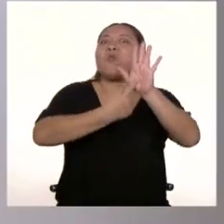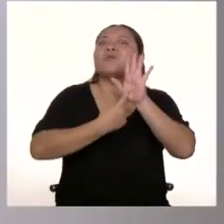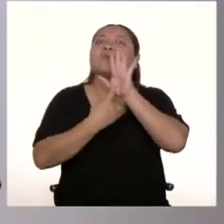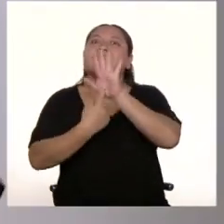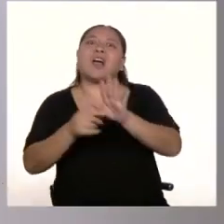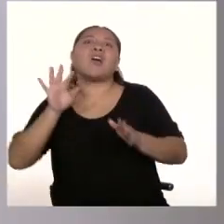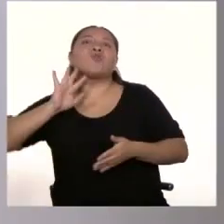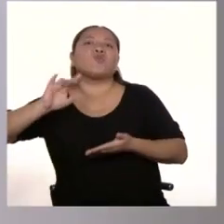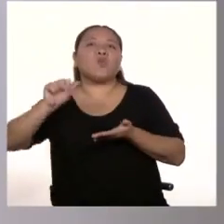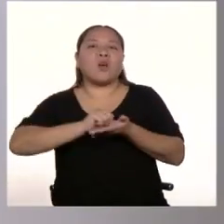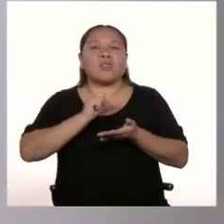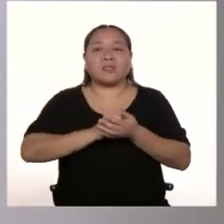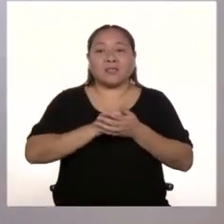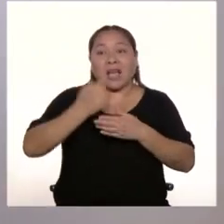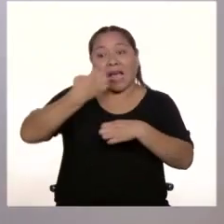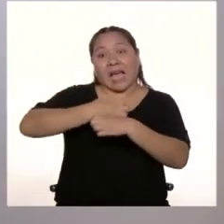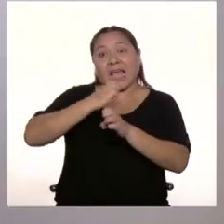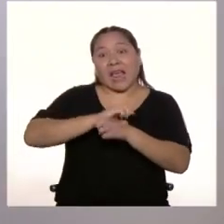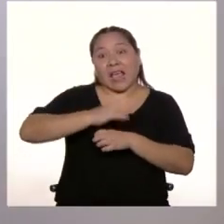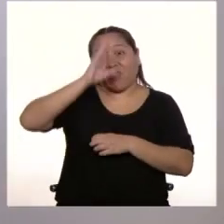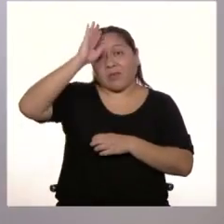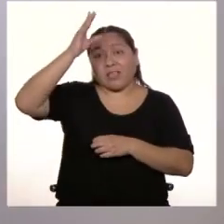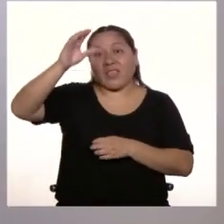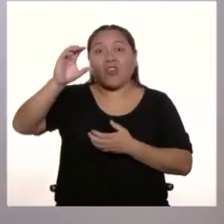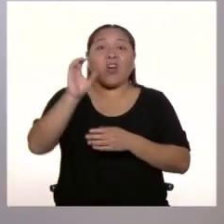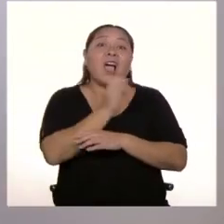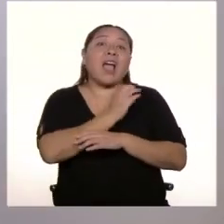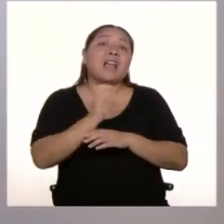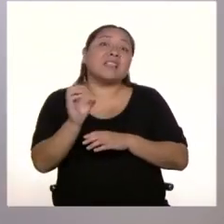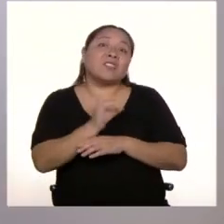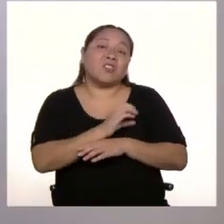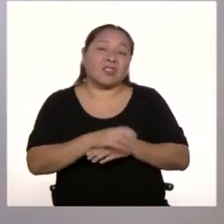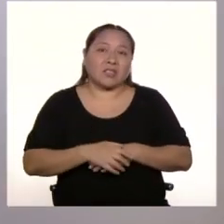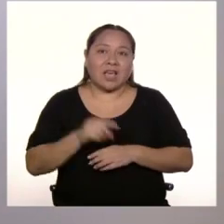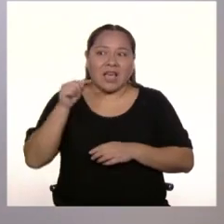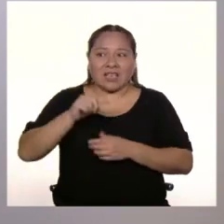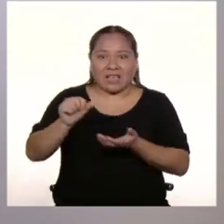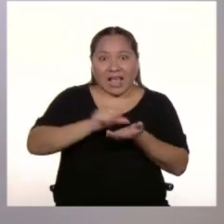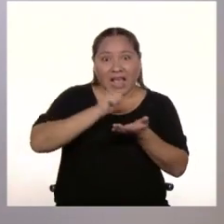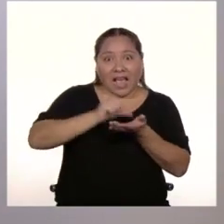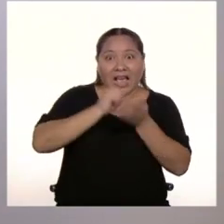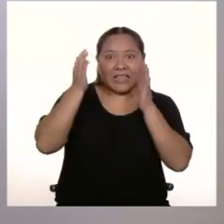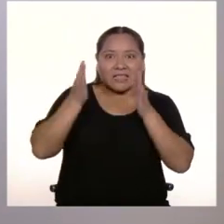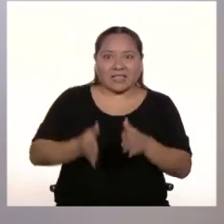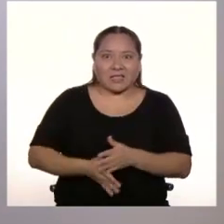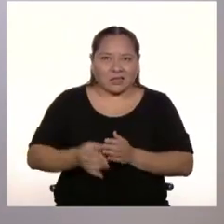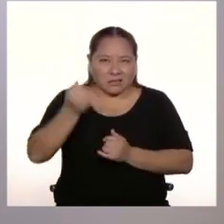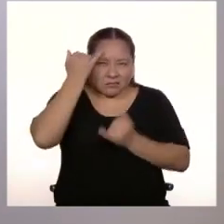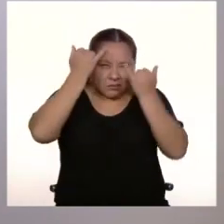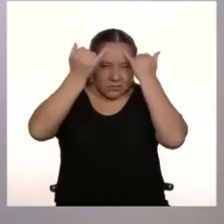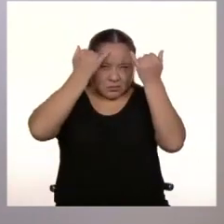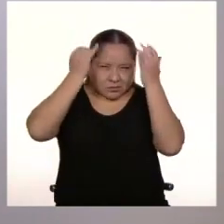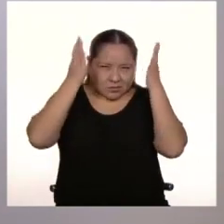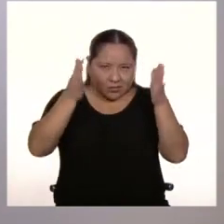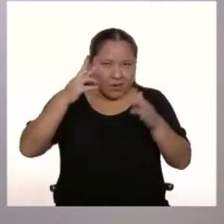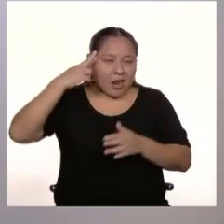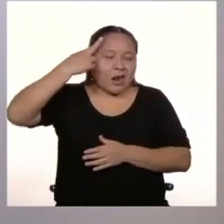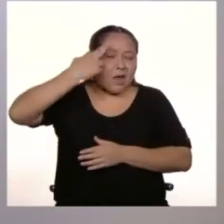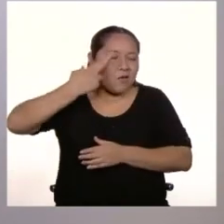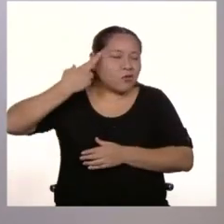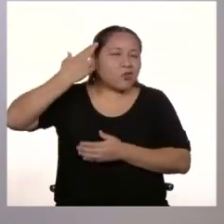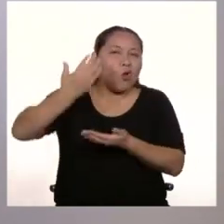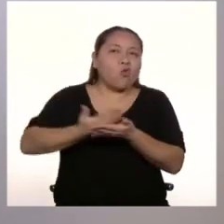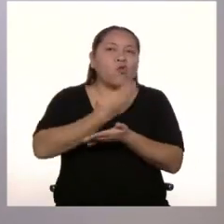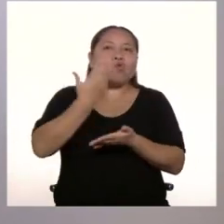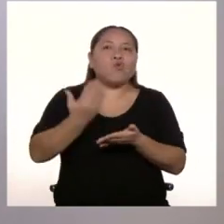O están creando canciones. Estos artistas, además, son muy creativos para hacernos reflexionar sobre los nuevos